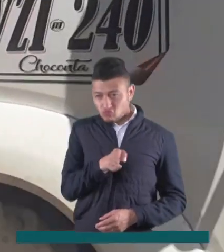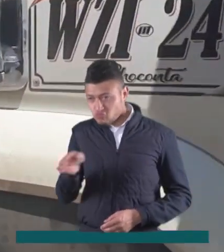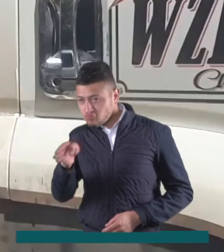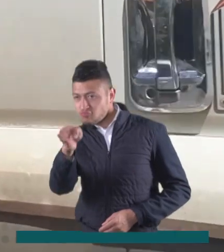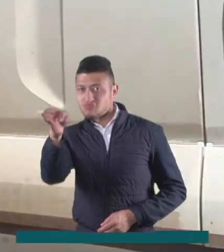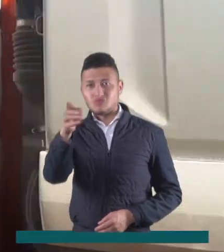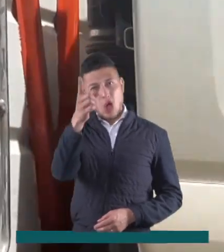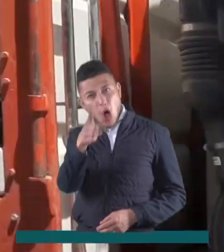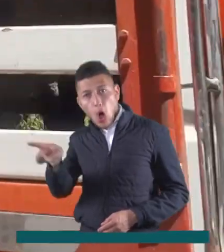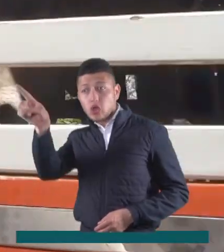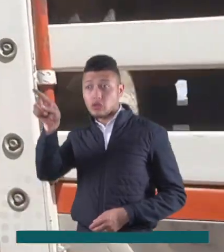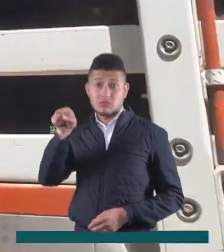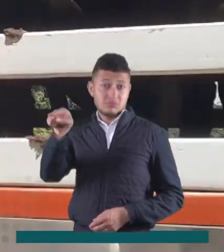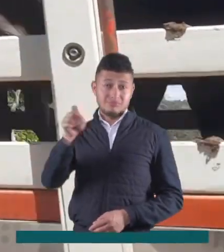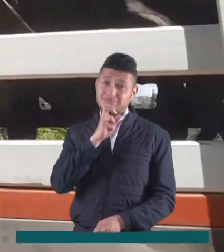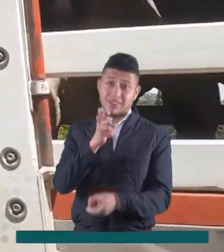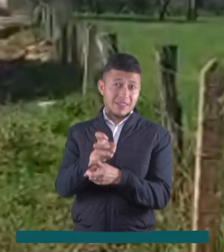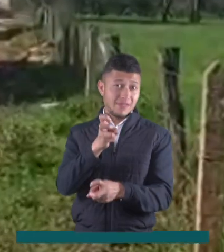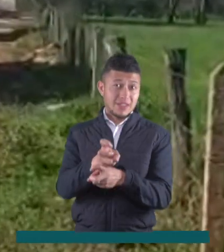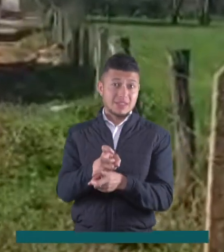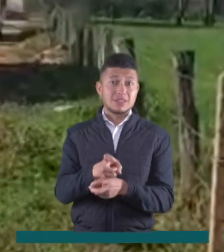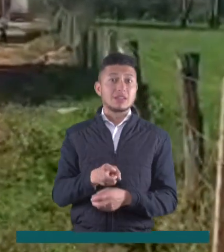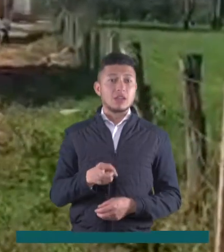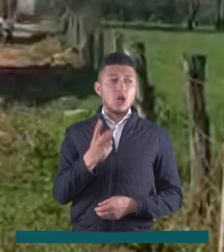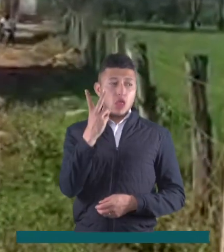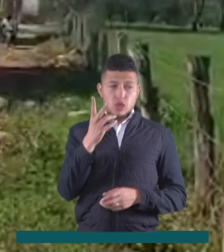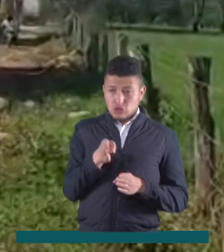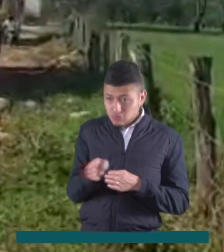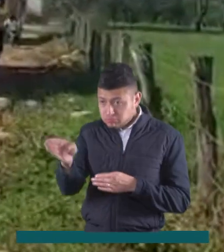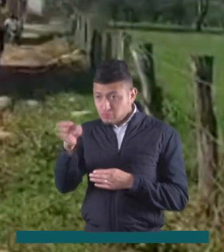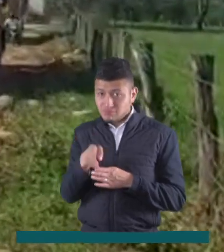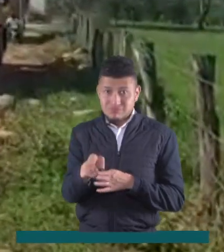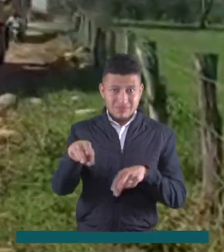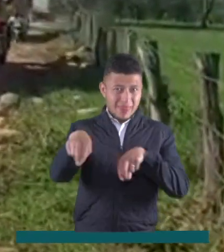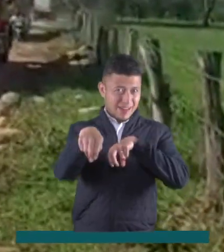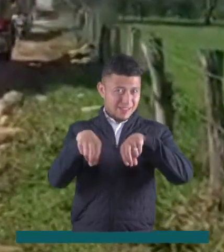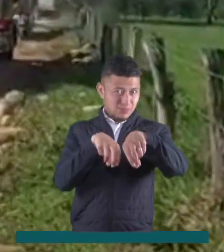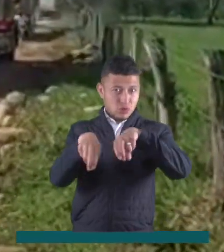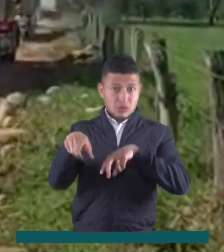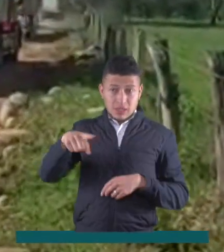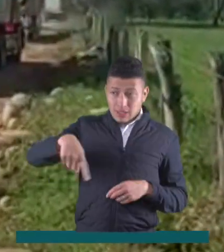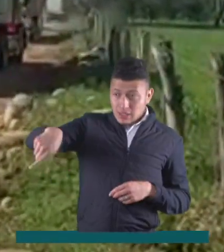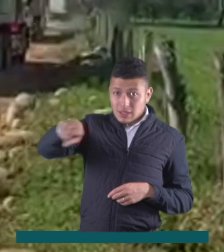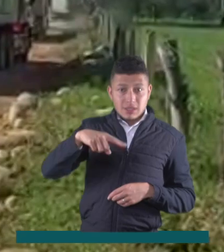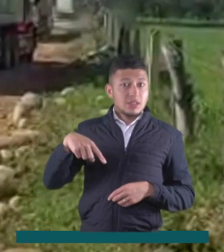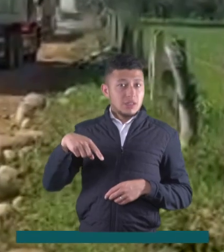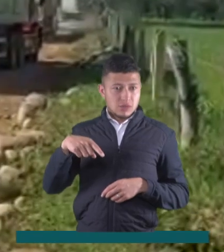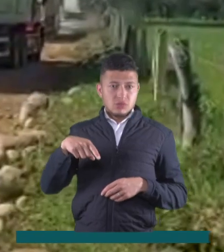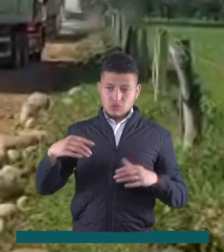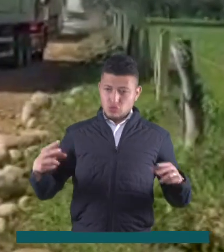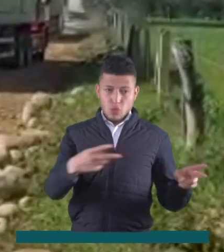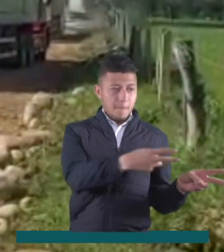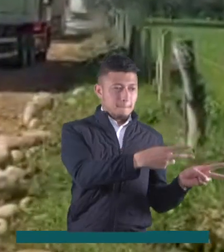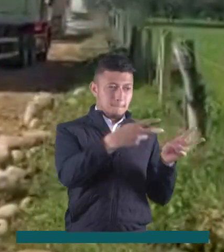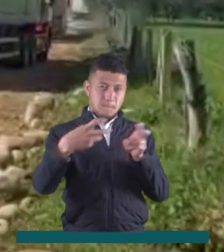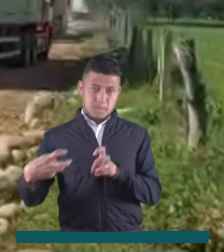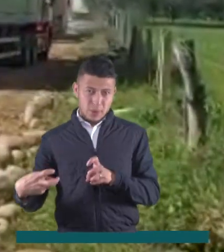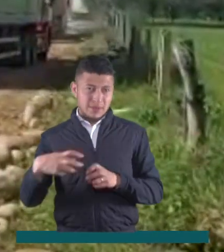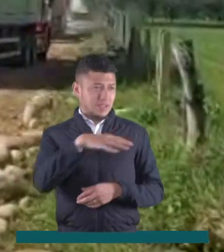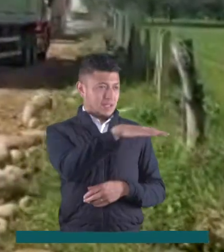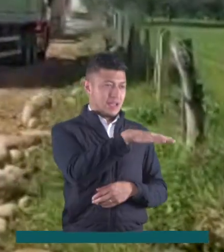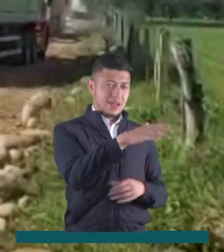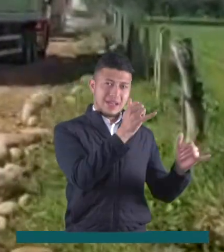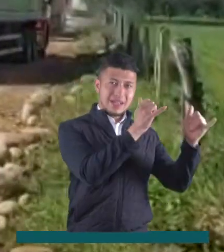Rutas alternas, pero complicadas. Dos rutas han sido habilitadas para los transportadores que pasaban por el puente Román Basurto, que